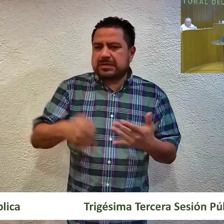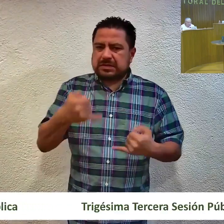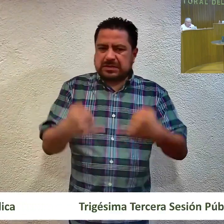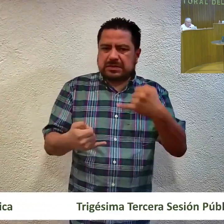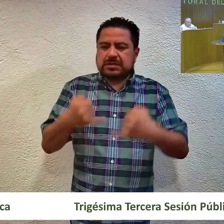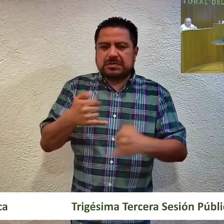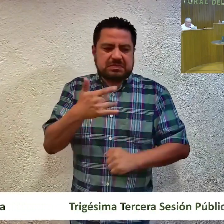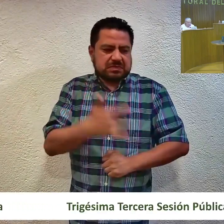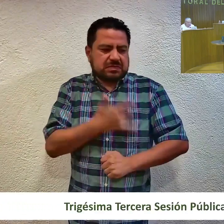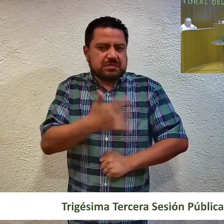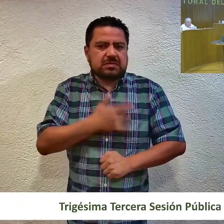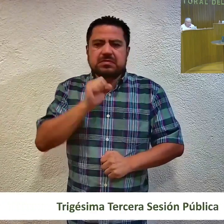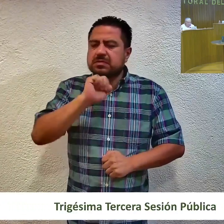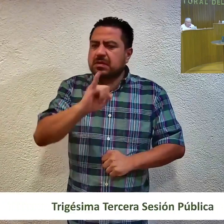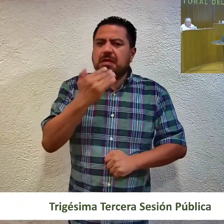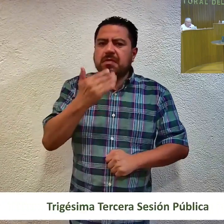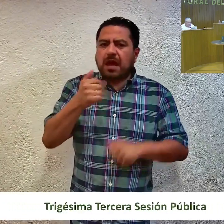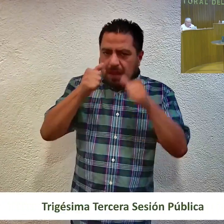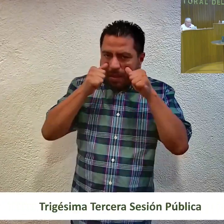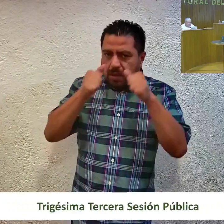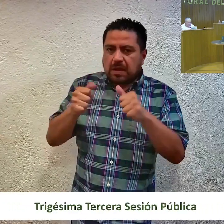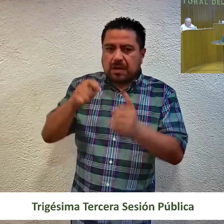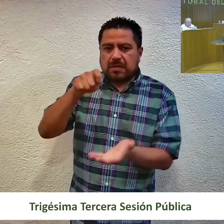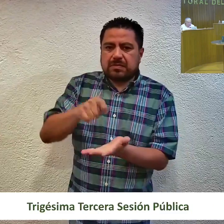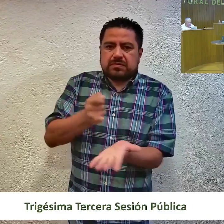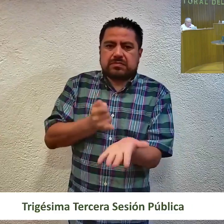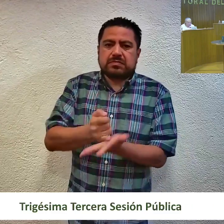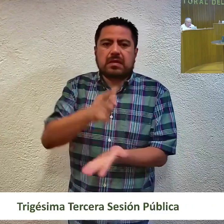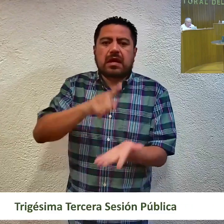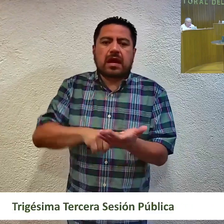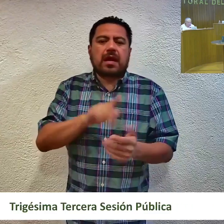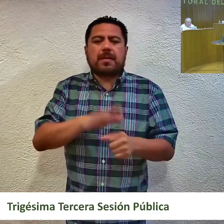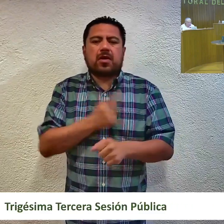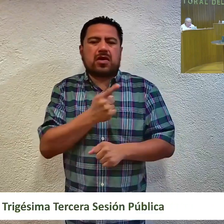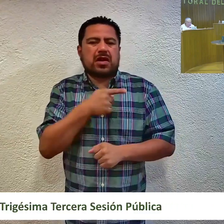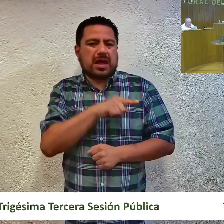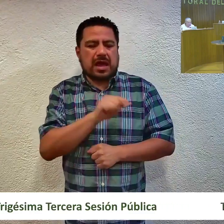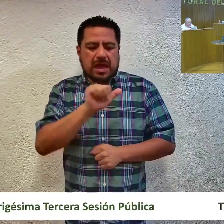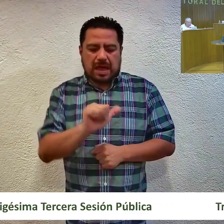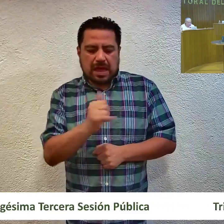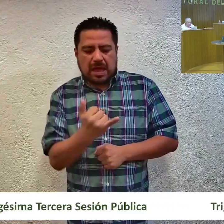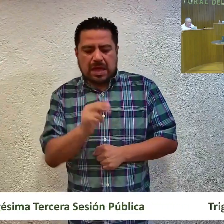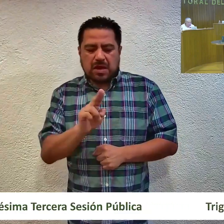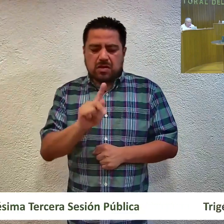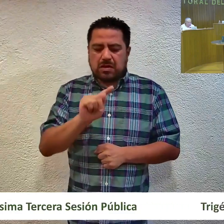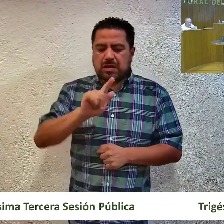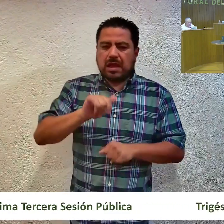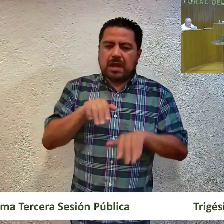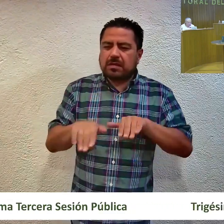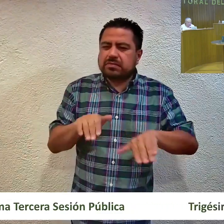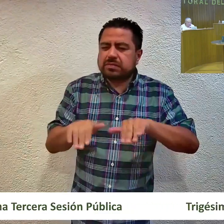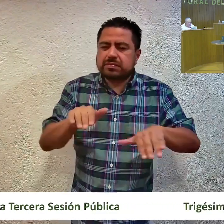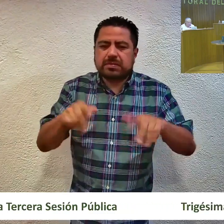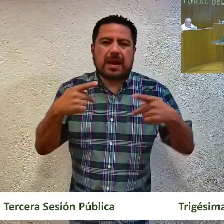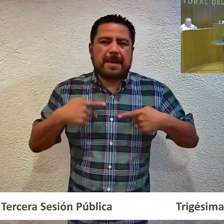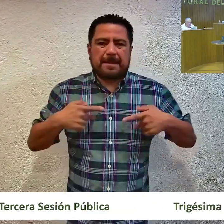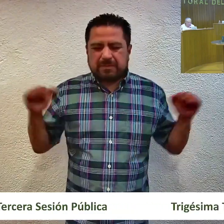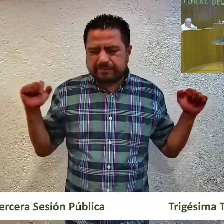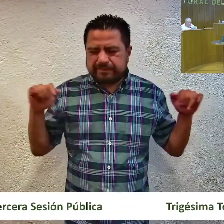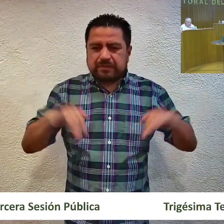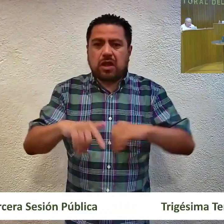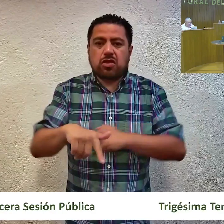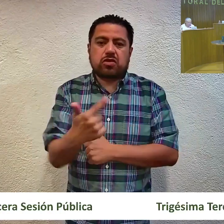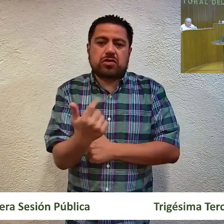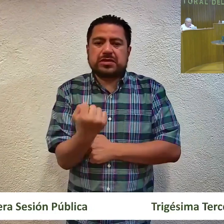que se está cumpliendo con lo que se ordenó en la sentencia, ello en virtud de que el Consejo de Ayud le emitió una convocatoria para la Asamblea que se realizó el